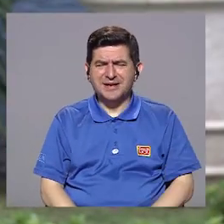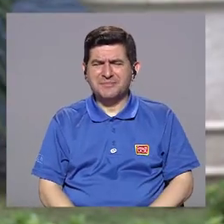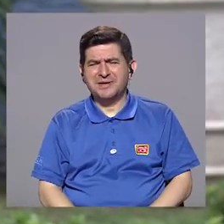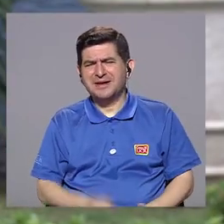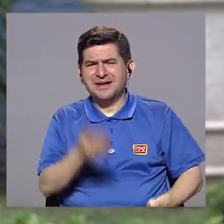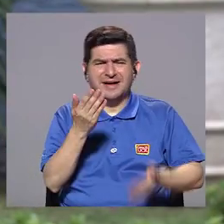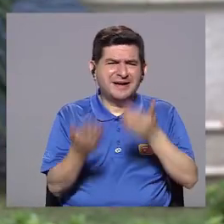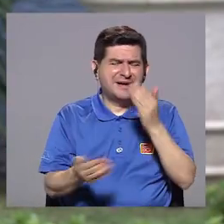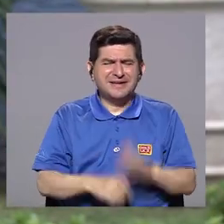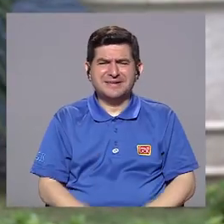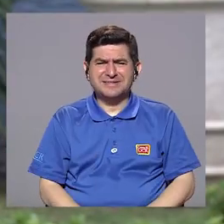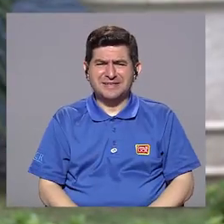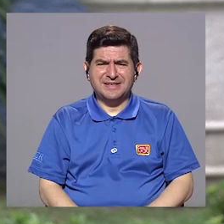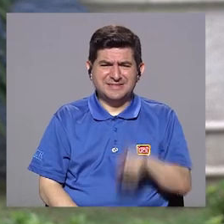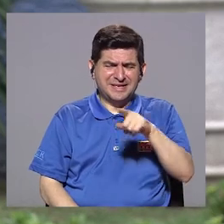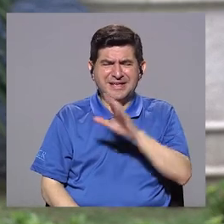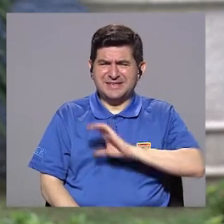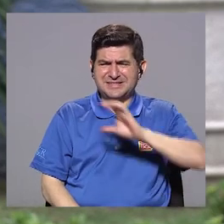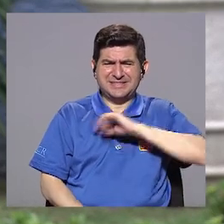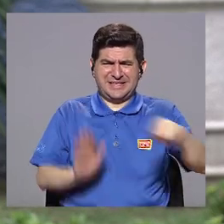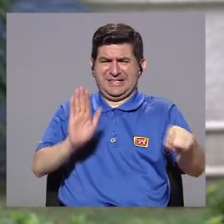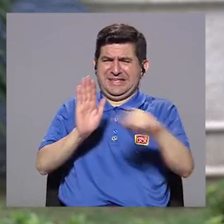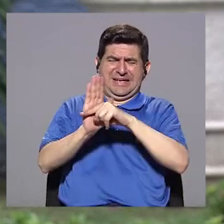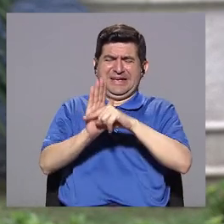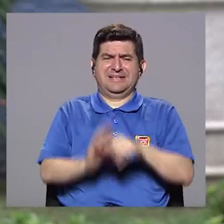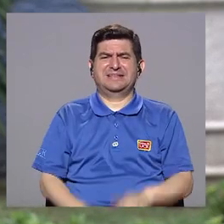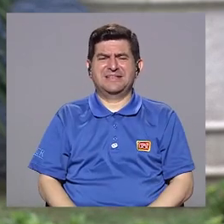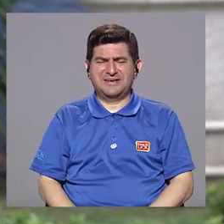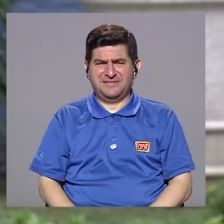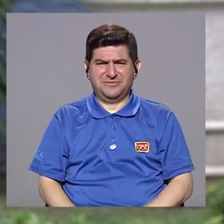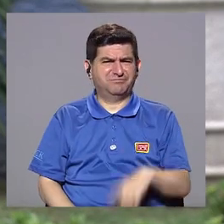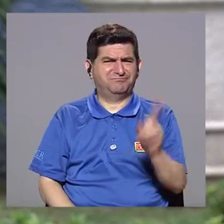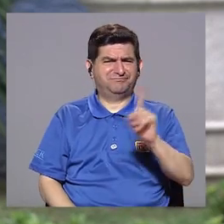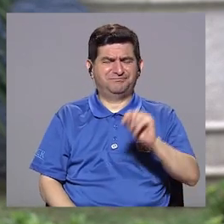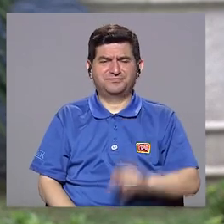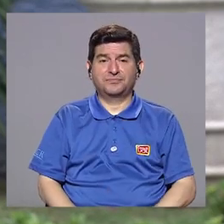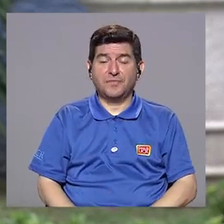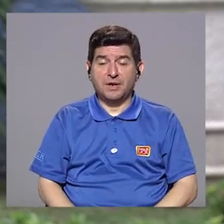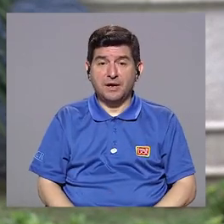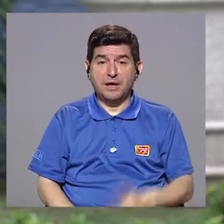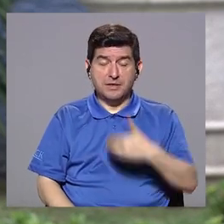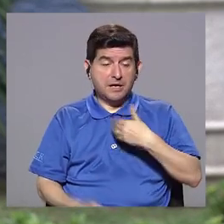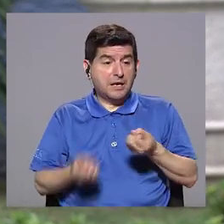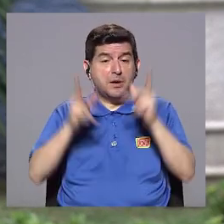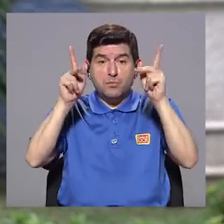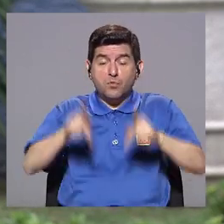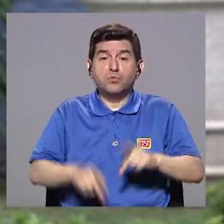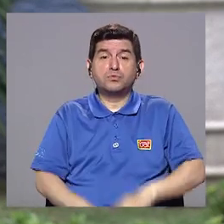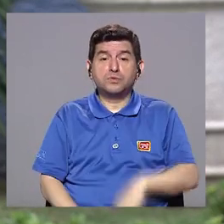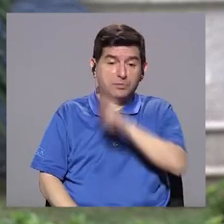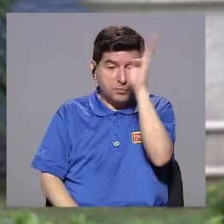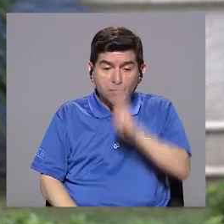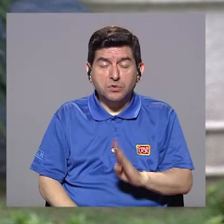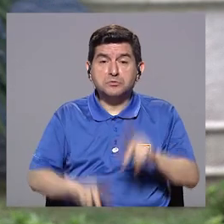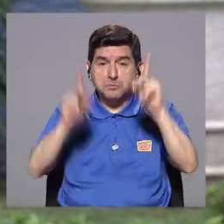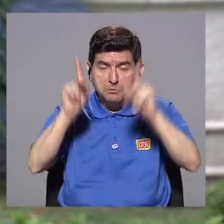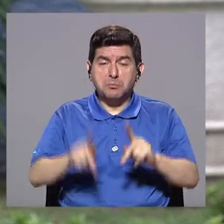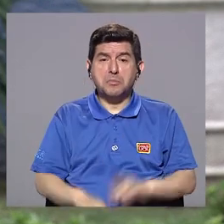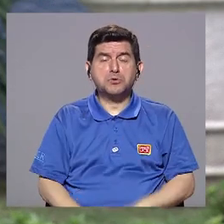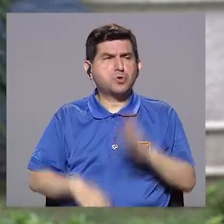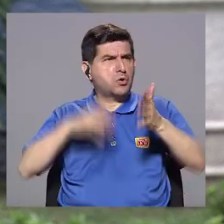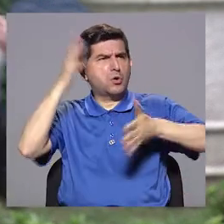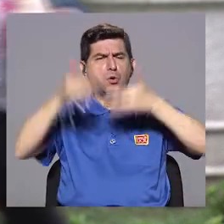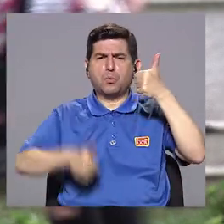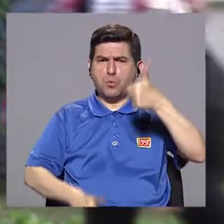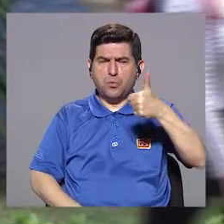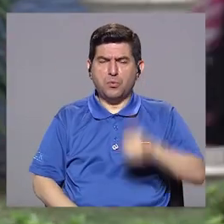el logo de algo negativo. Nosotros tenemos mucha gente que es bipolar y que son tremendamente